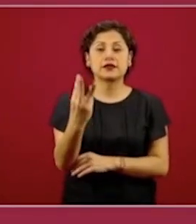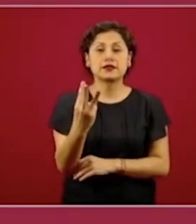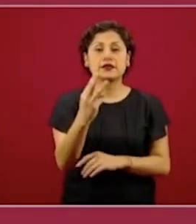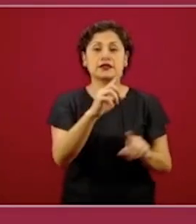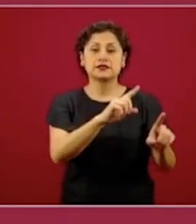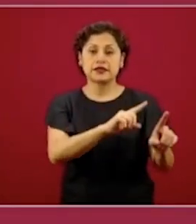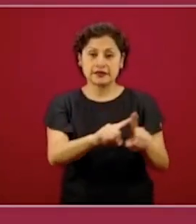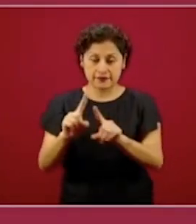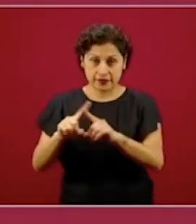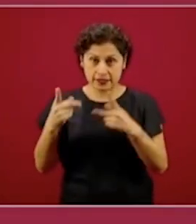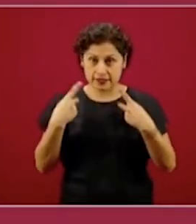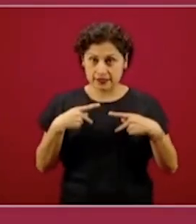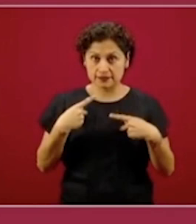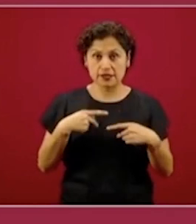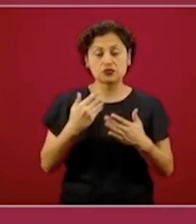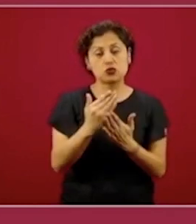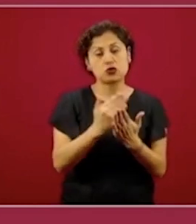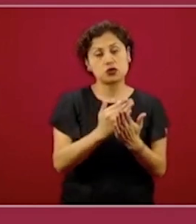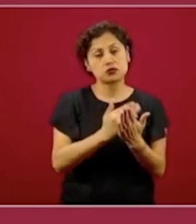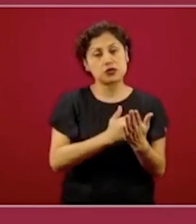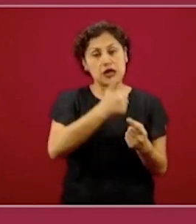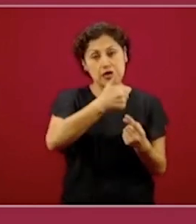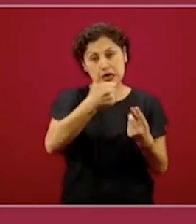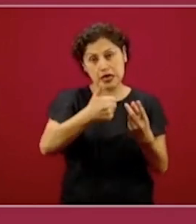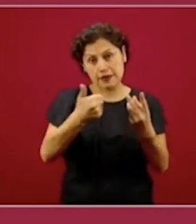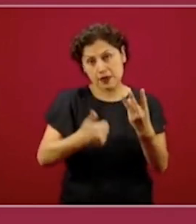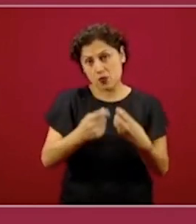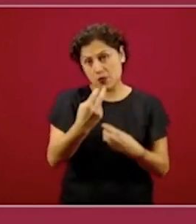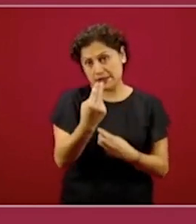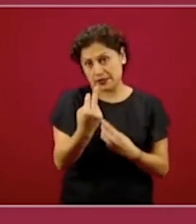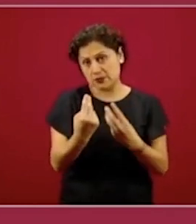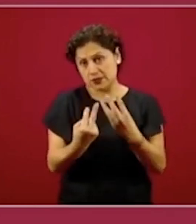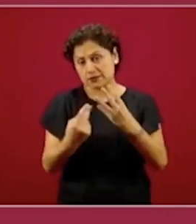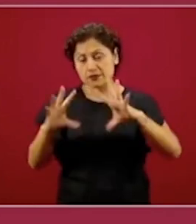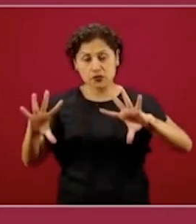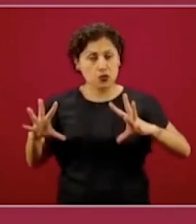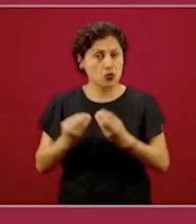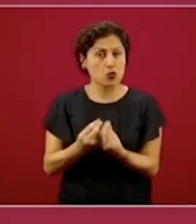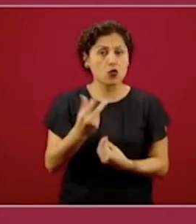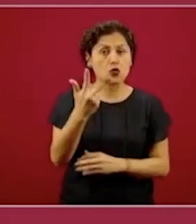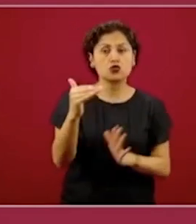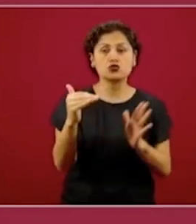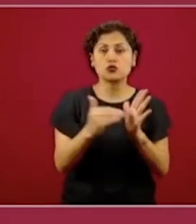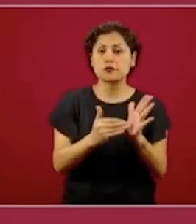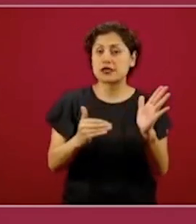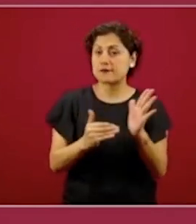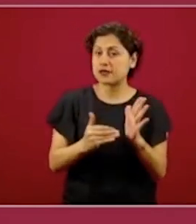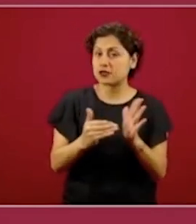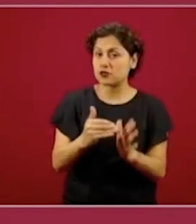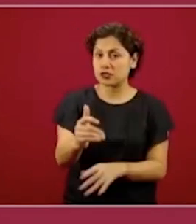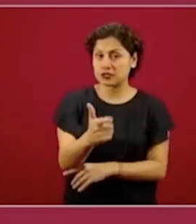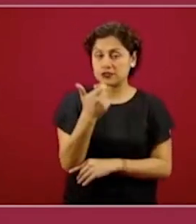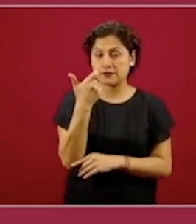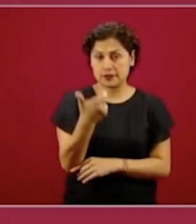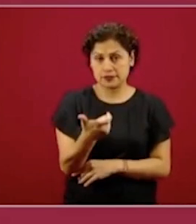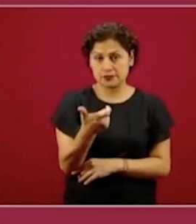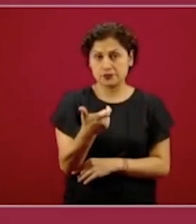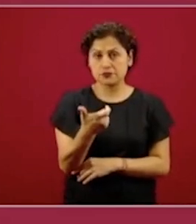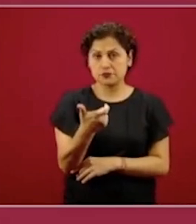por más de ocho mil millones de pesos. Esto está cobrado al viernes